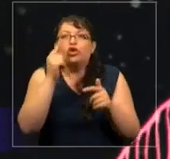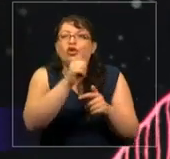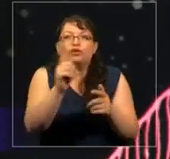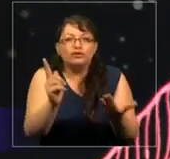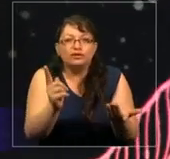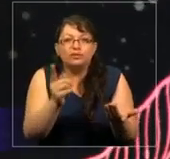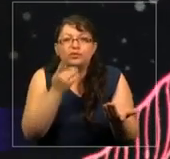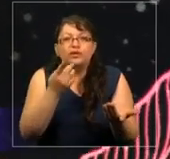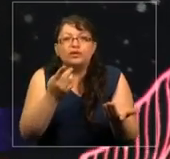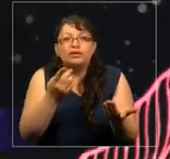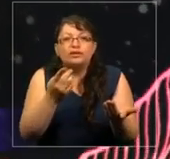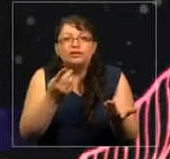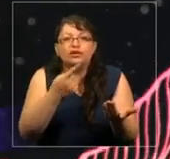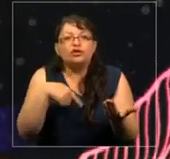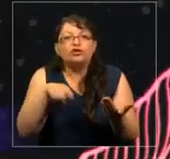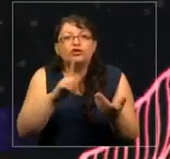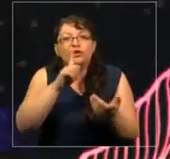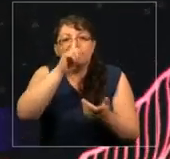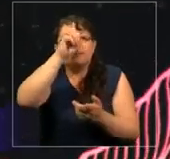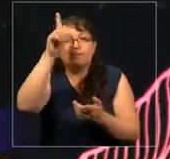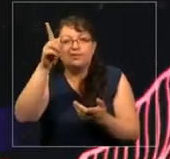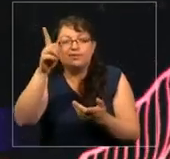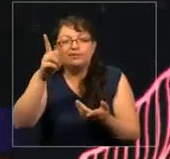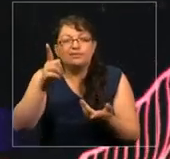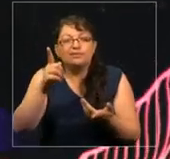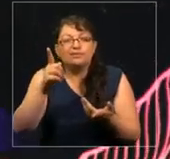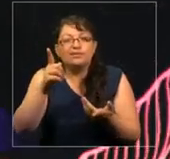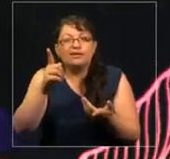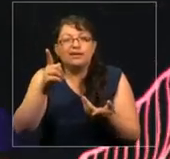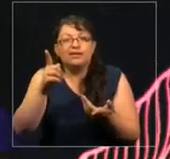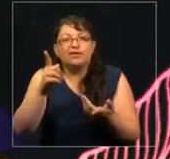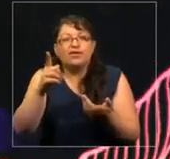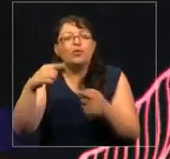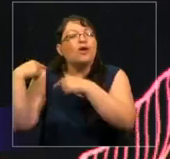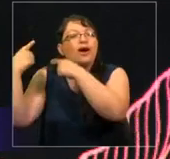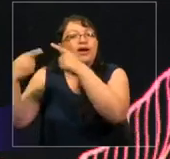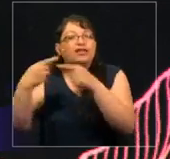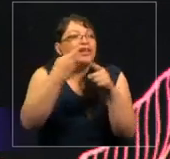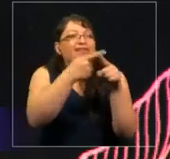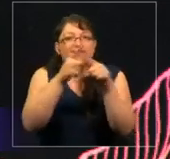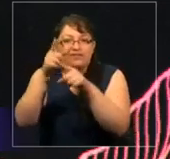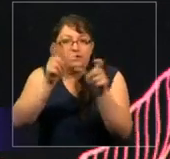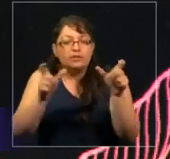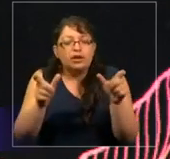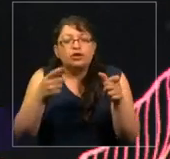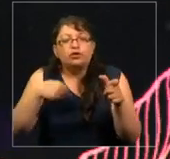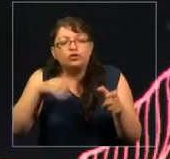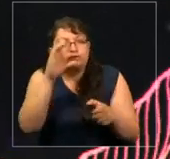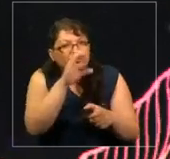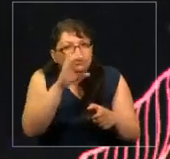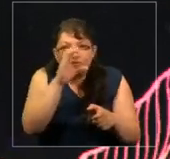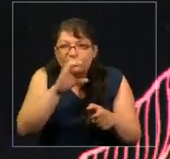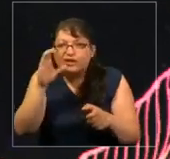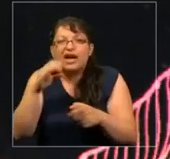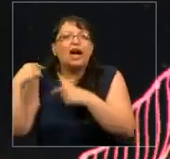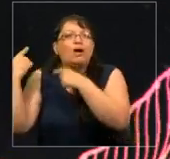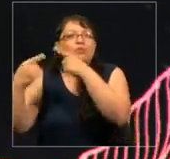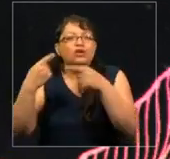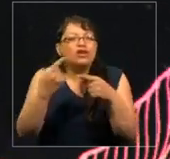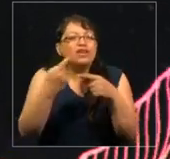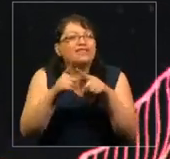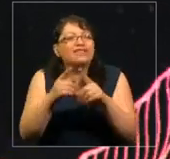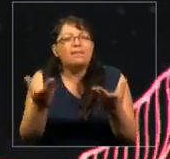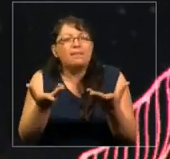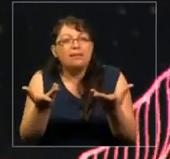porque no estamos familiarizados con las historias de uno y del otro. Y buscamos historias múltiples